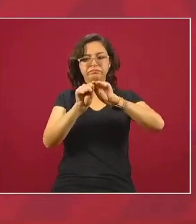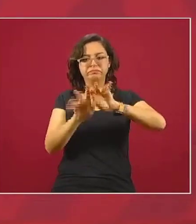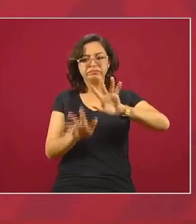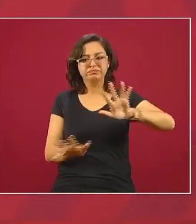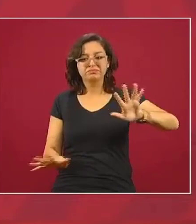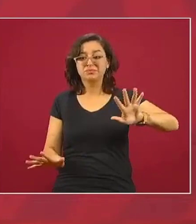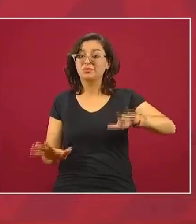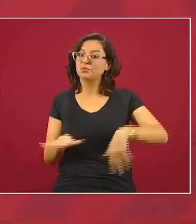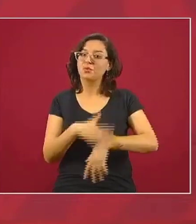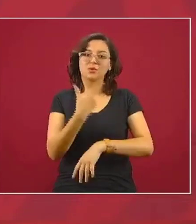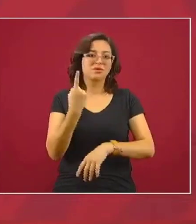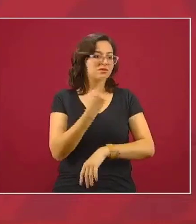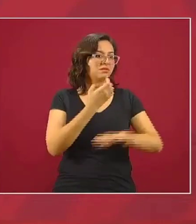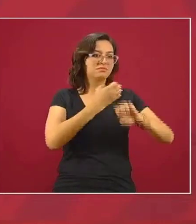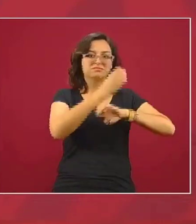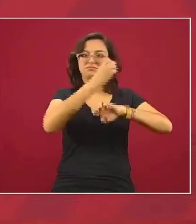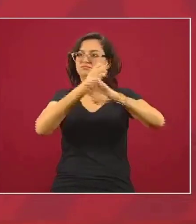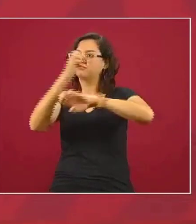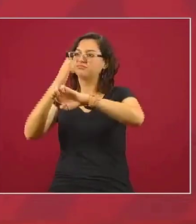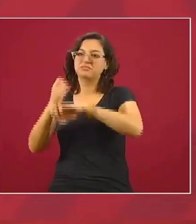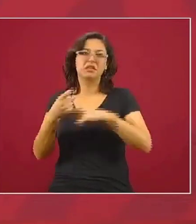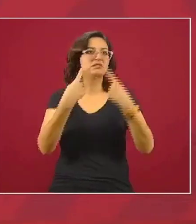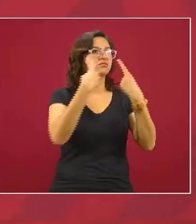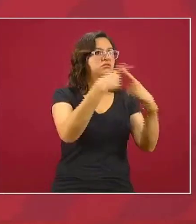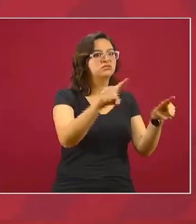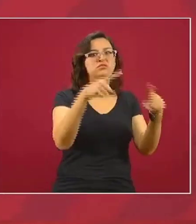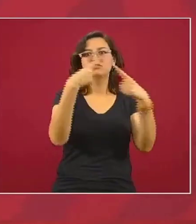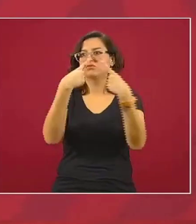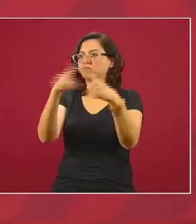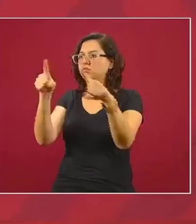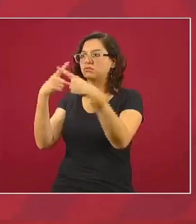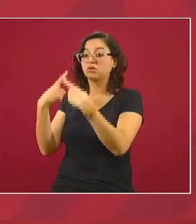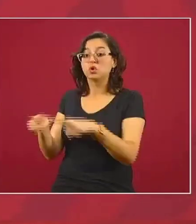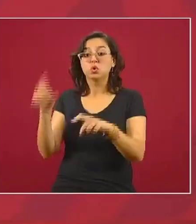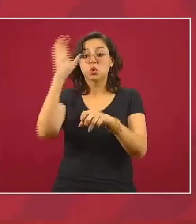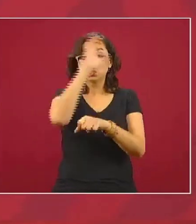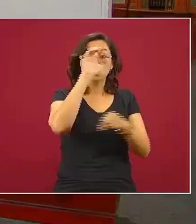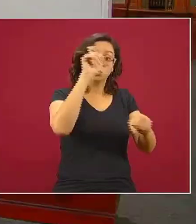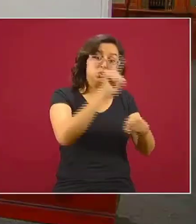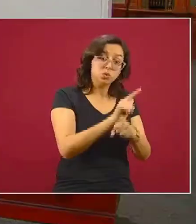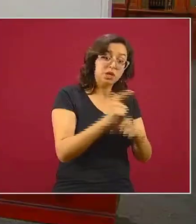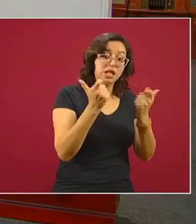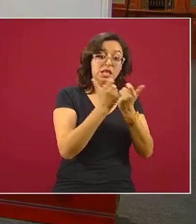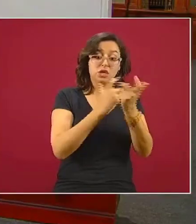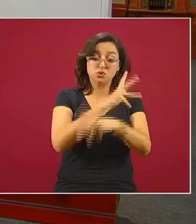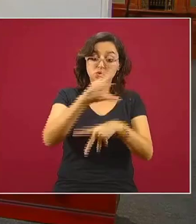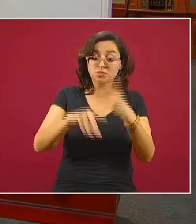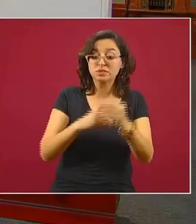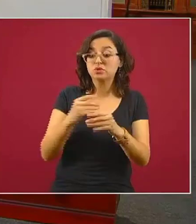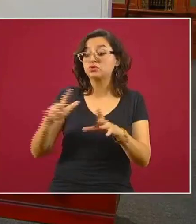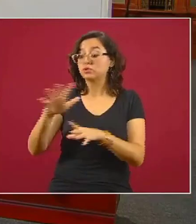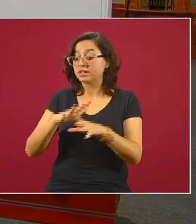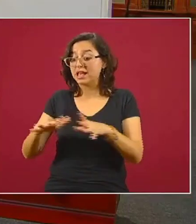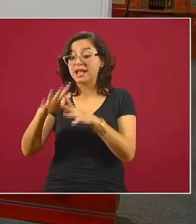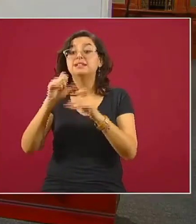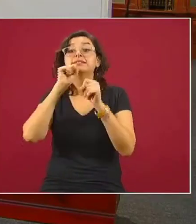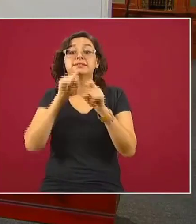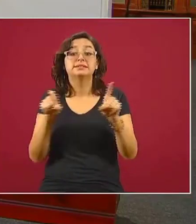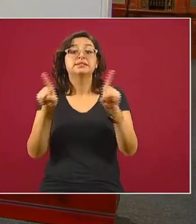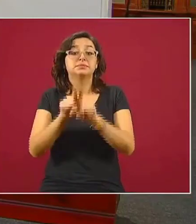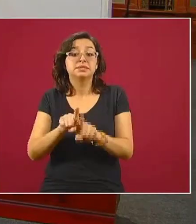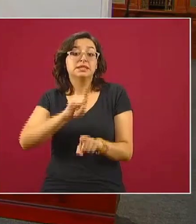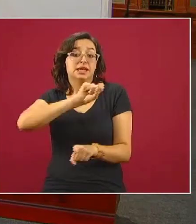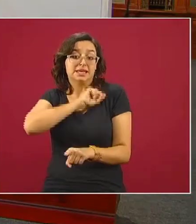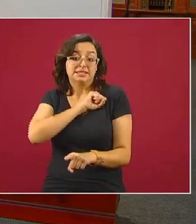está muy diferenciado no sólo cultural económica y socialmente ahora también está diferenciado